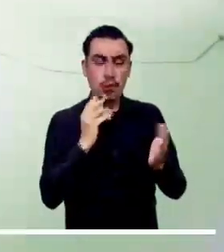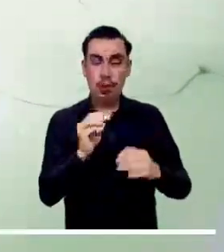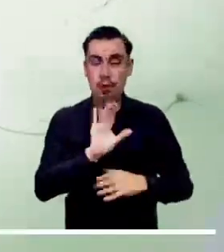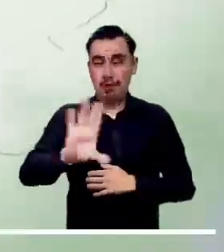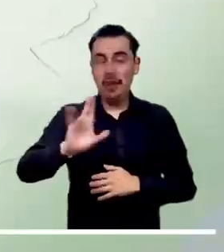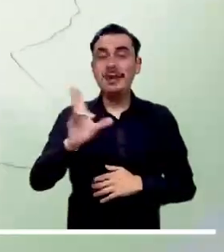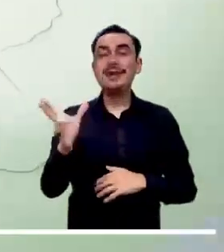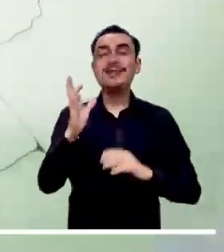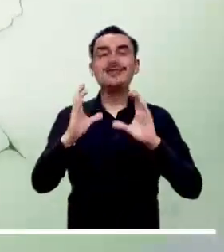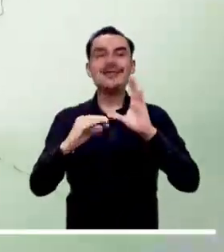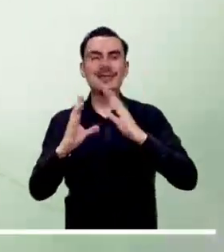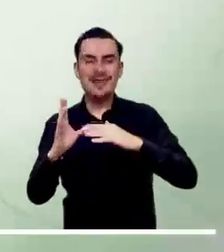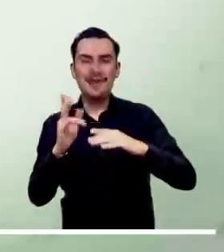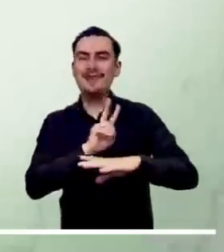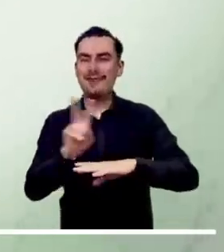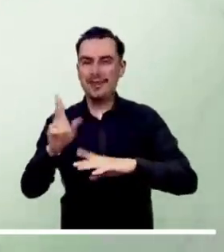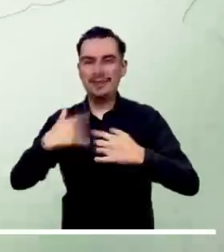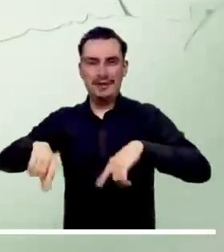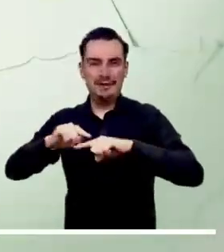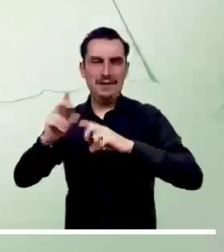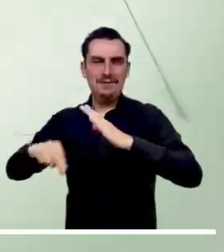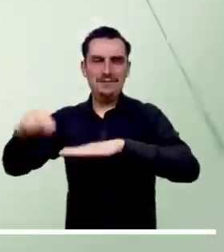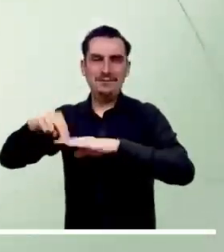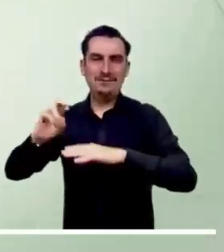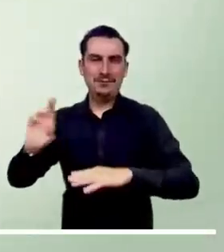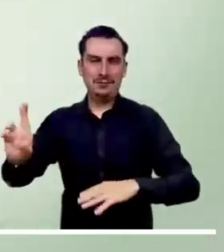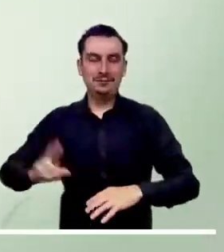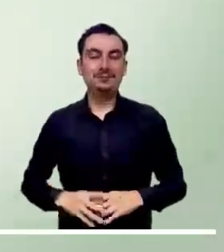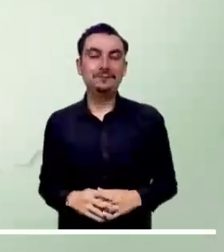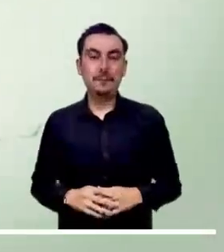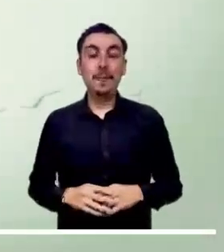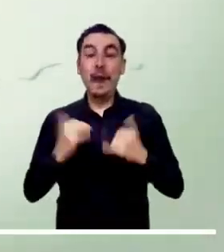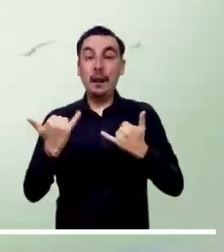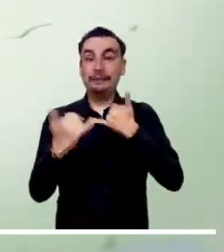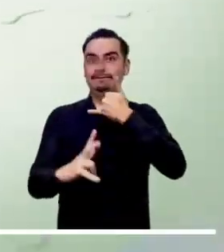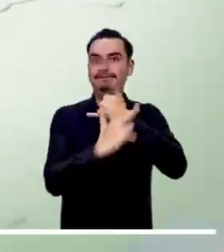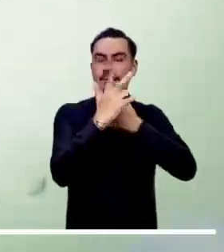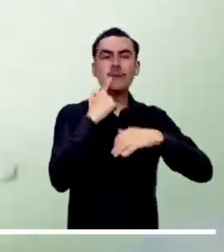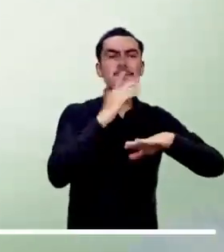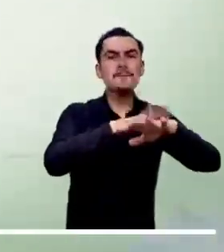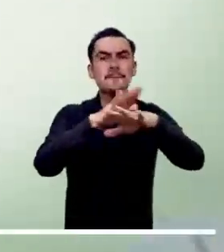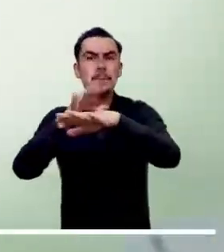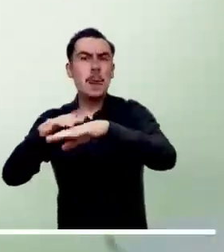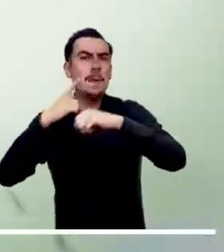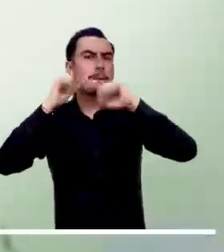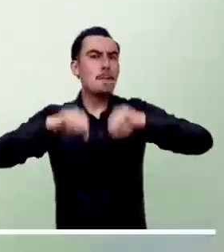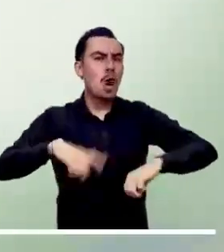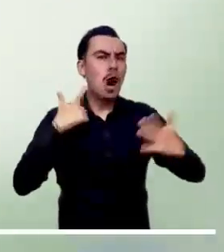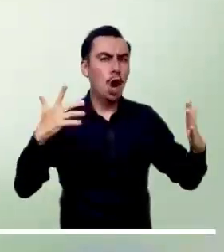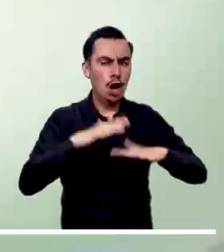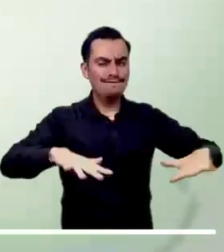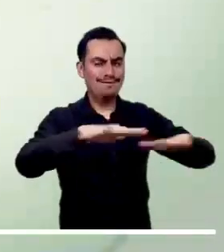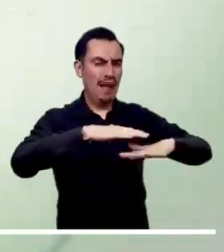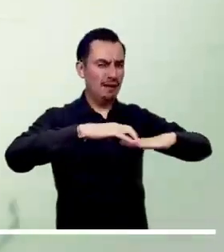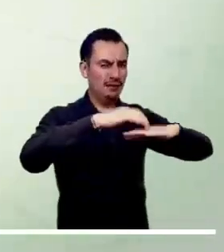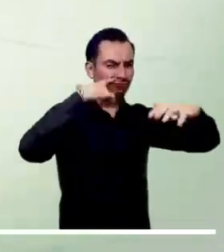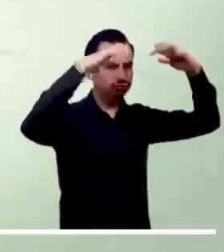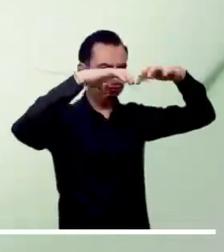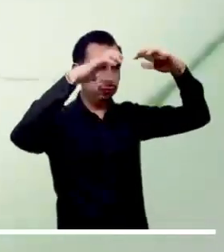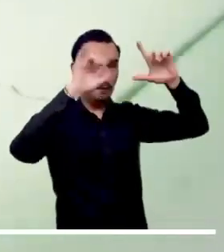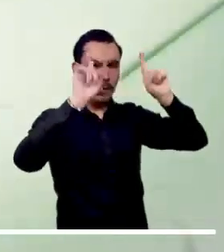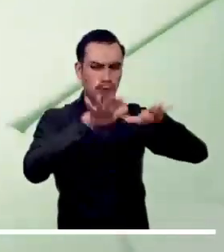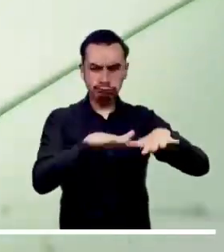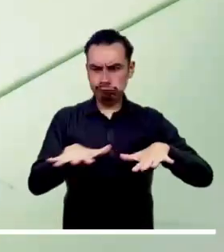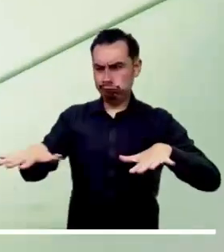prevén en el norte y centro de Cauca. Las aguas andinas caerían sobre Antioquia, Santander, Tolima, Quindío,